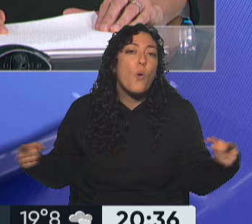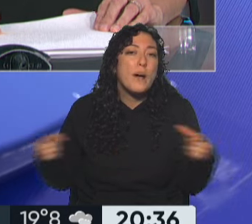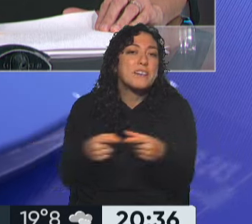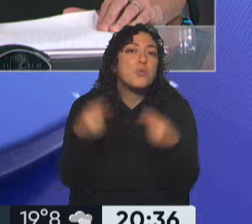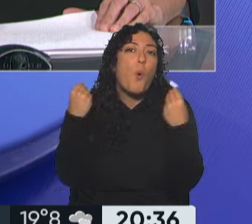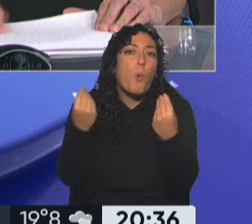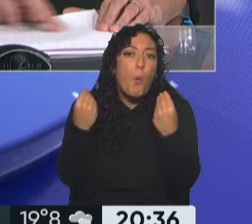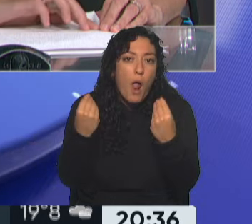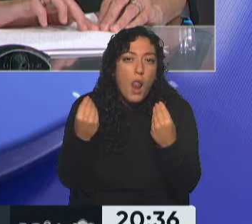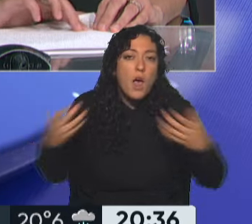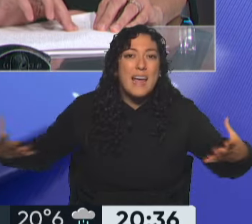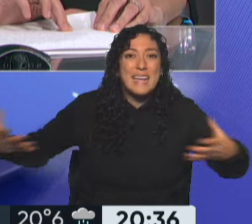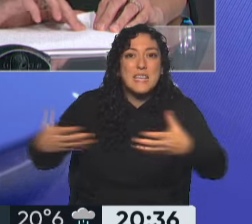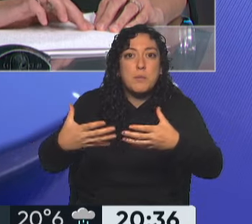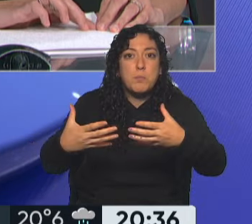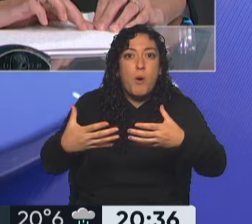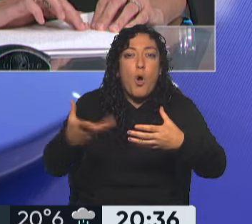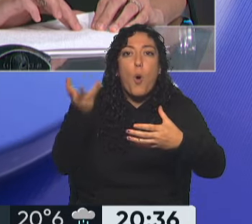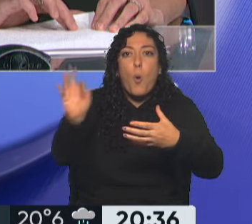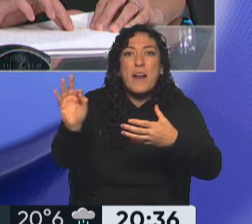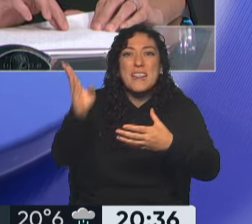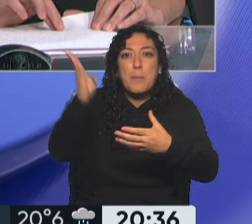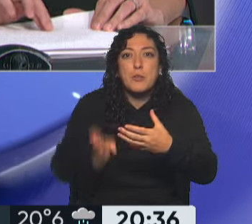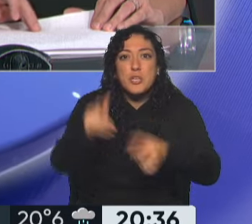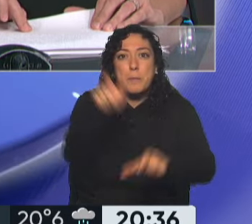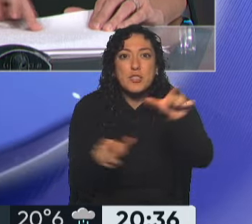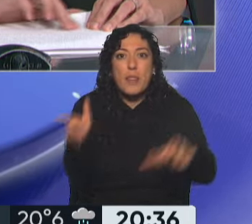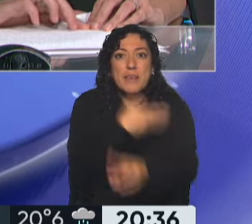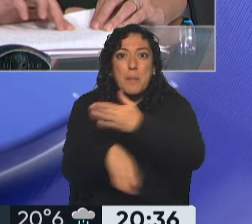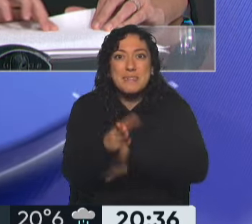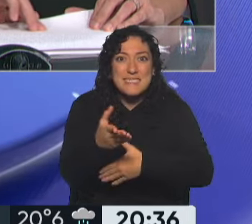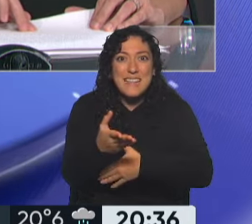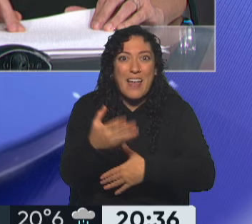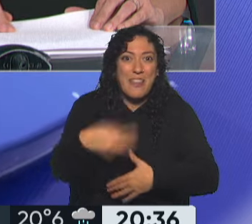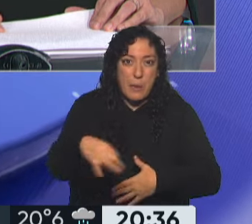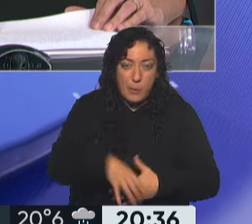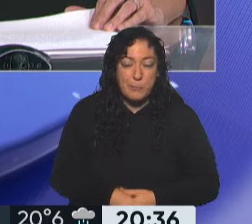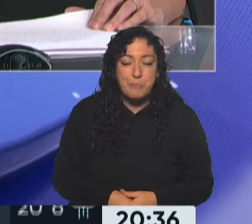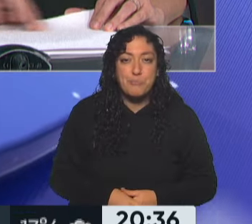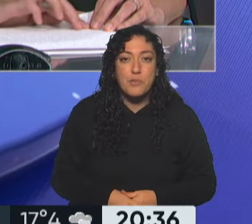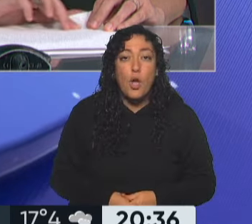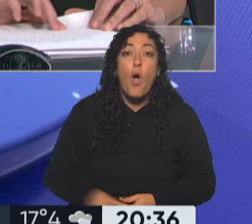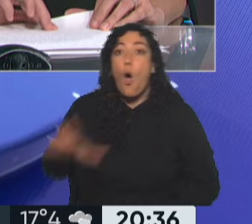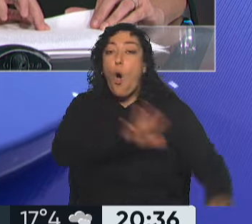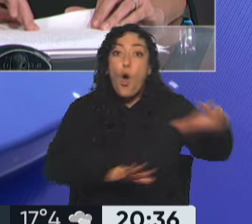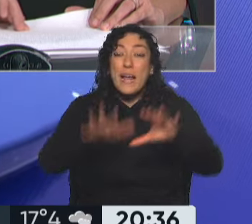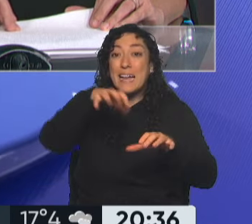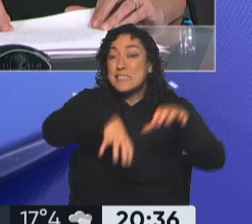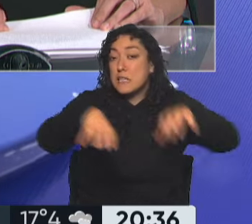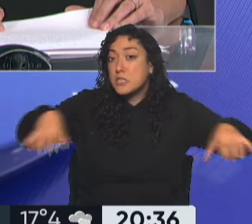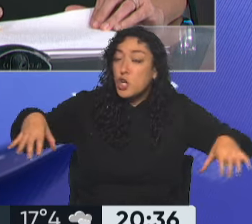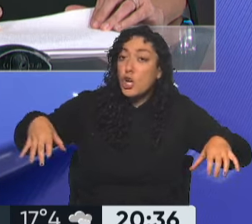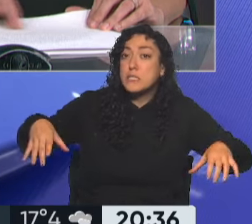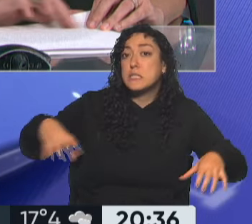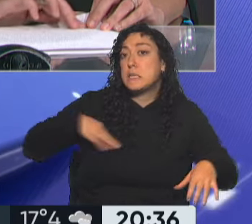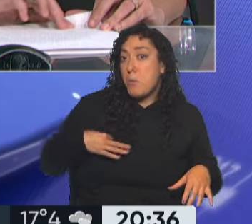en el plantel haya al menos un 40% de personas con discapacidad. Está destinado a organizaciones de la sociedad civil